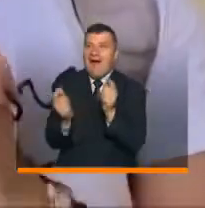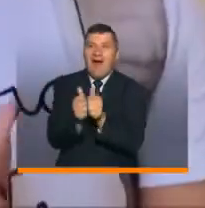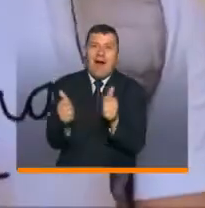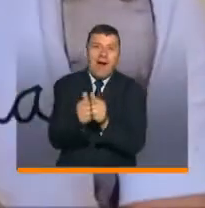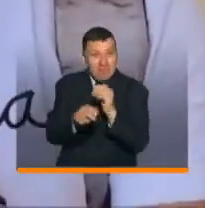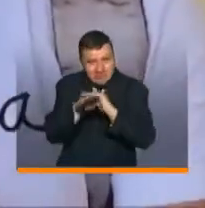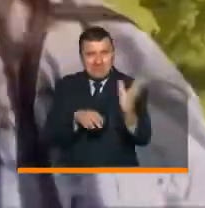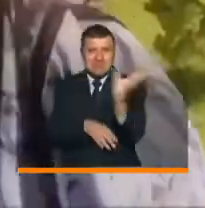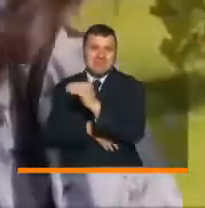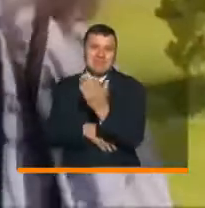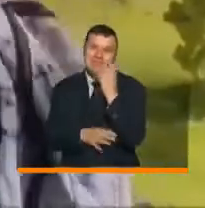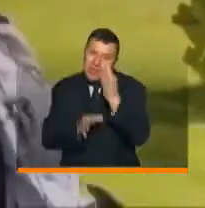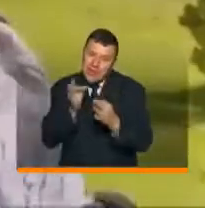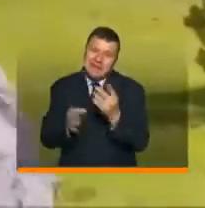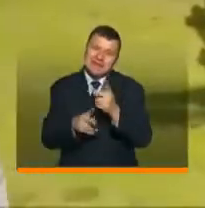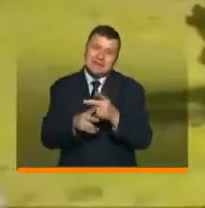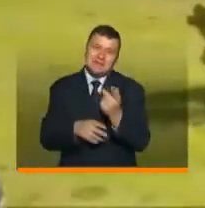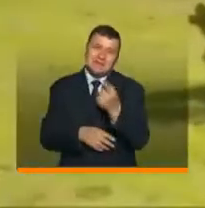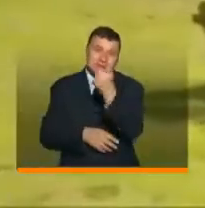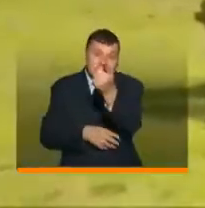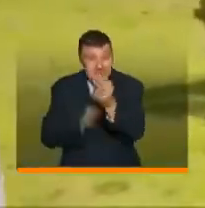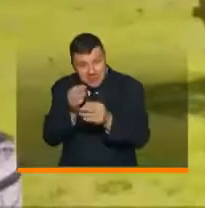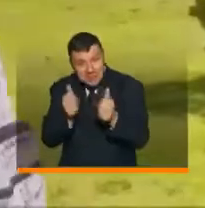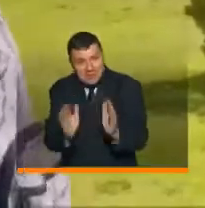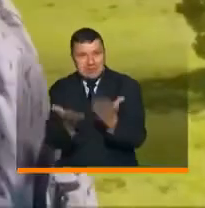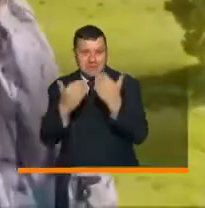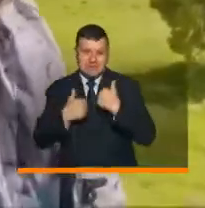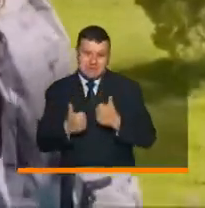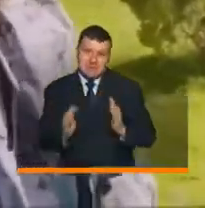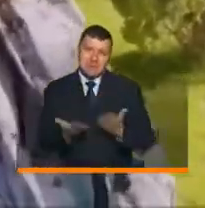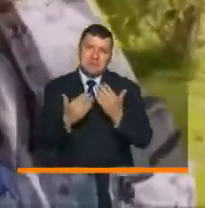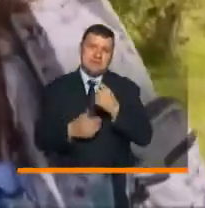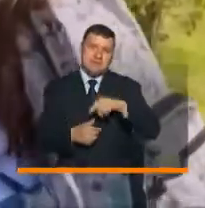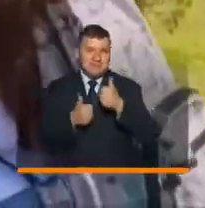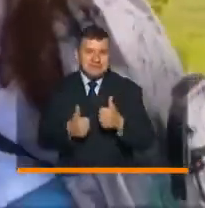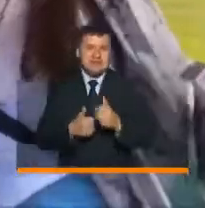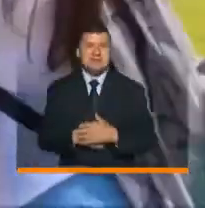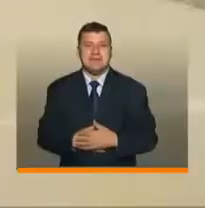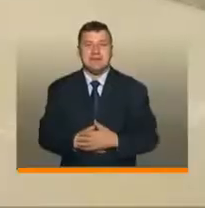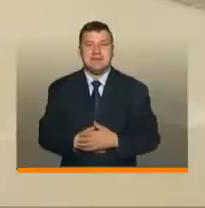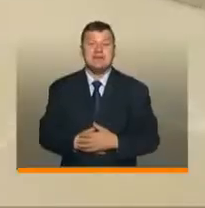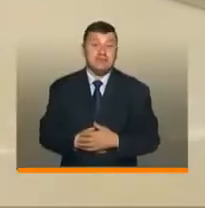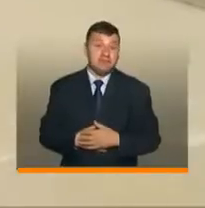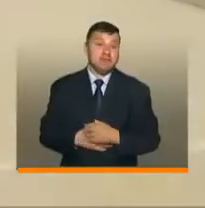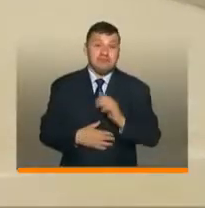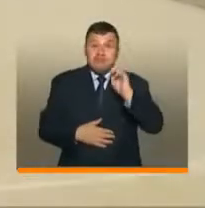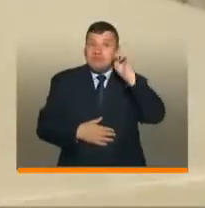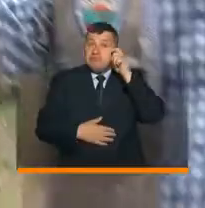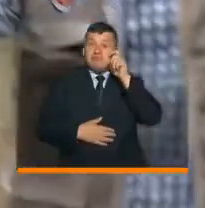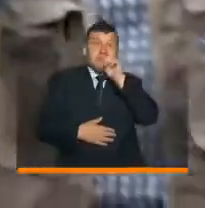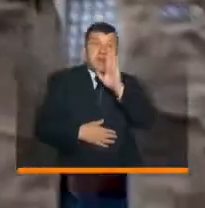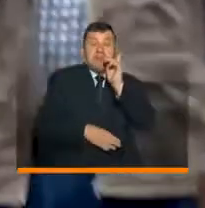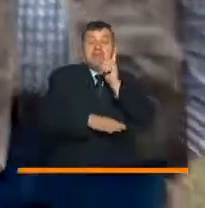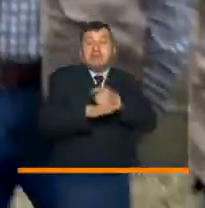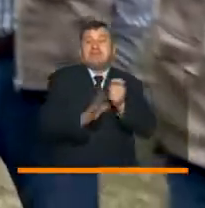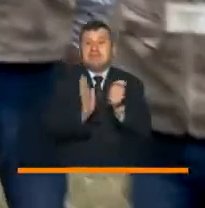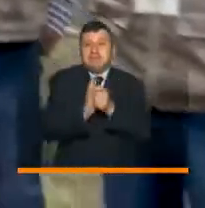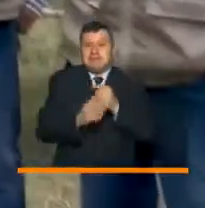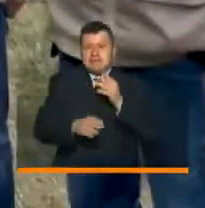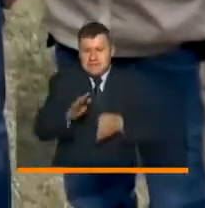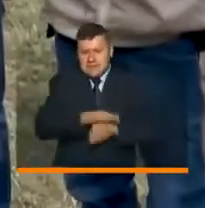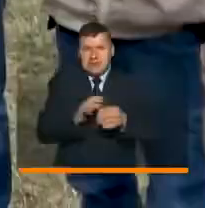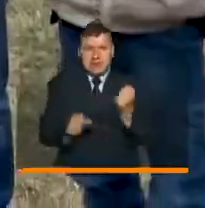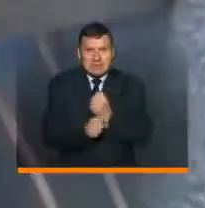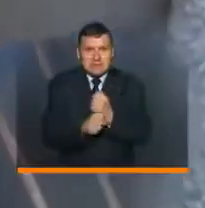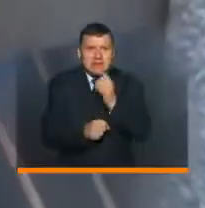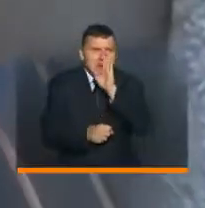invito a que todos nos cuidemos, por el bien tuyo, por el bien mío y por el bien de todos. Así el gobierno nacional continúa trabajando